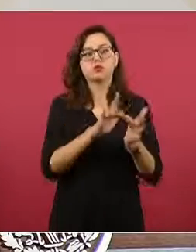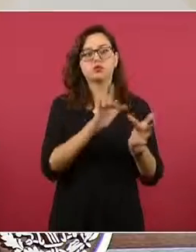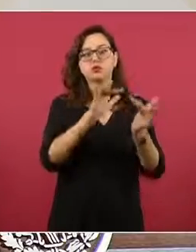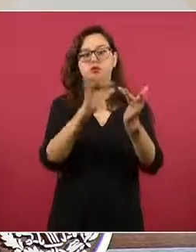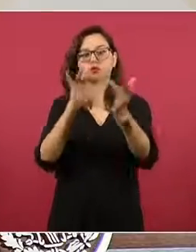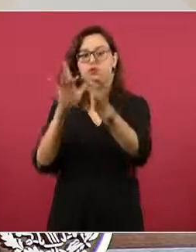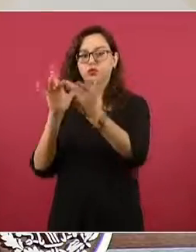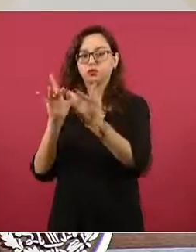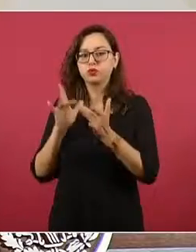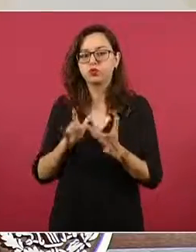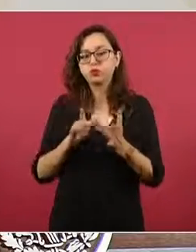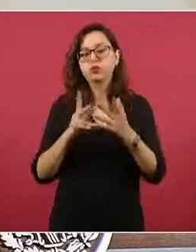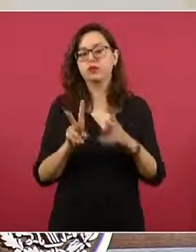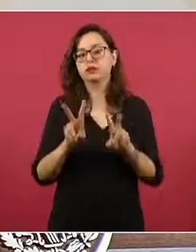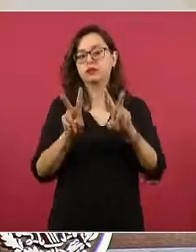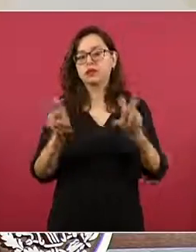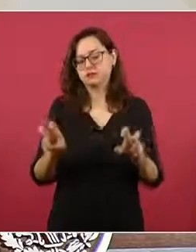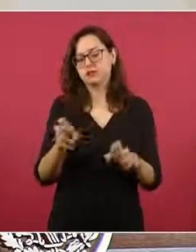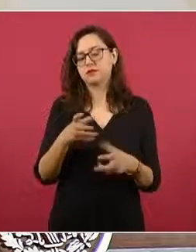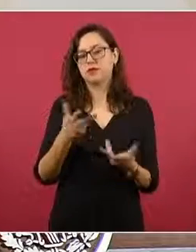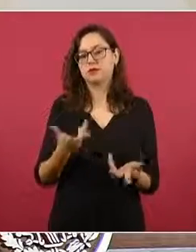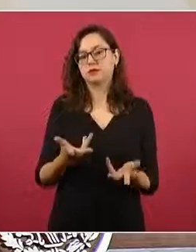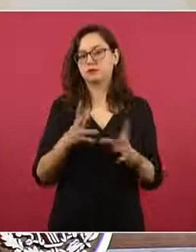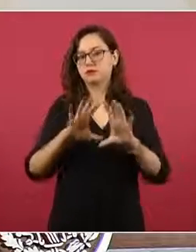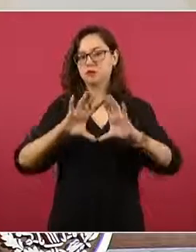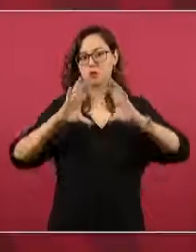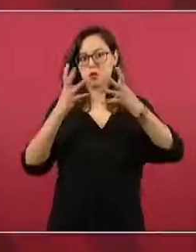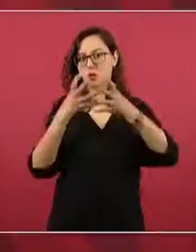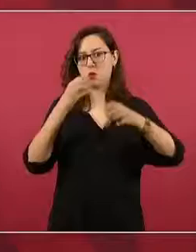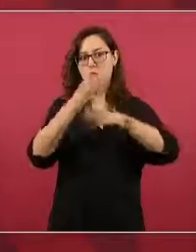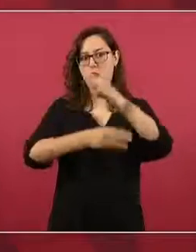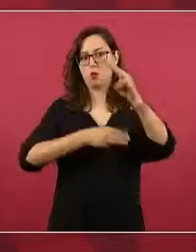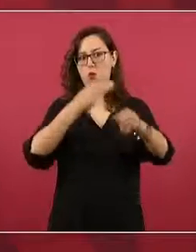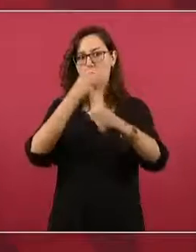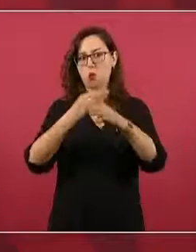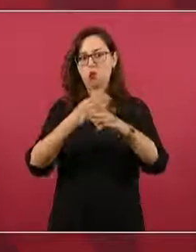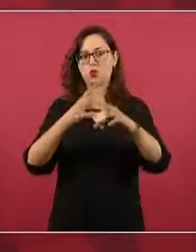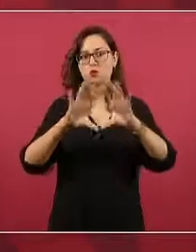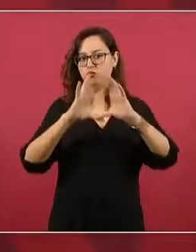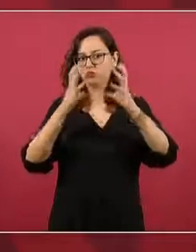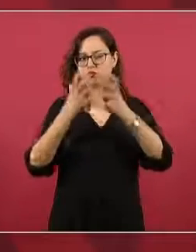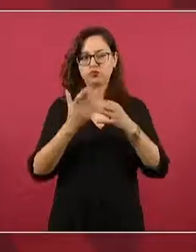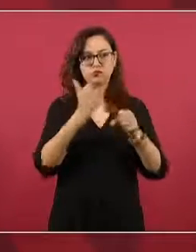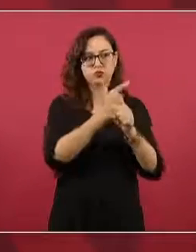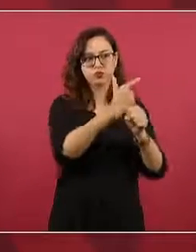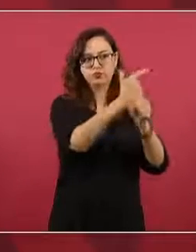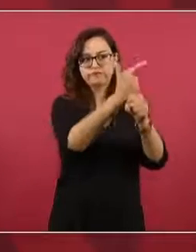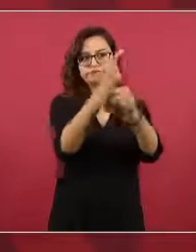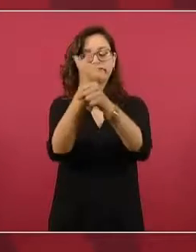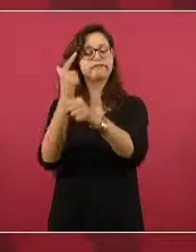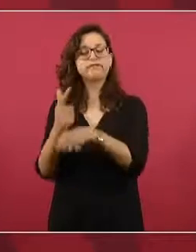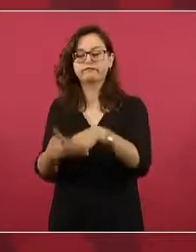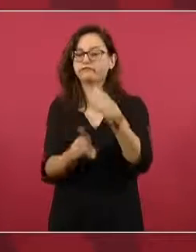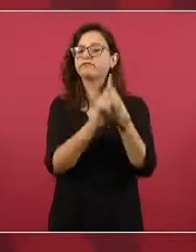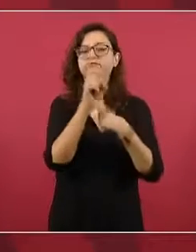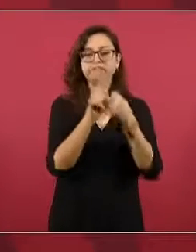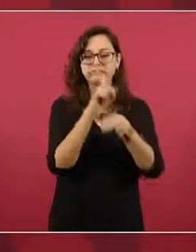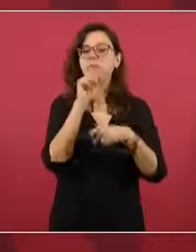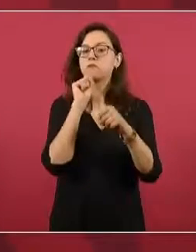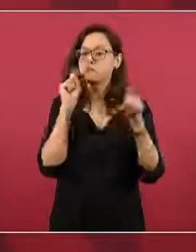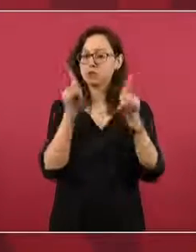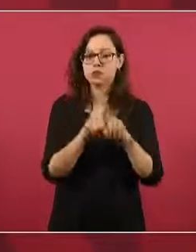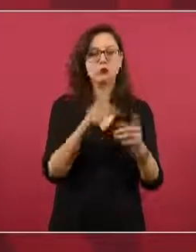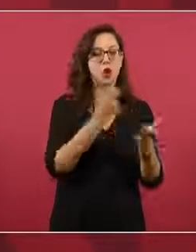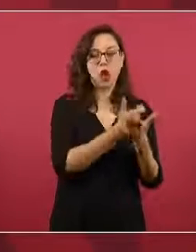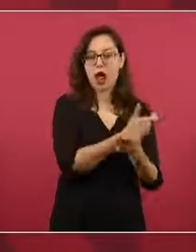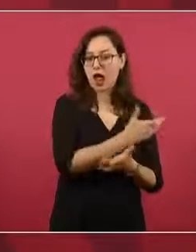de habla hispana en el mundo y en todo el planeta se está presentando el mismo problema. Como